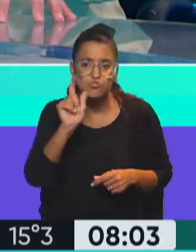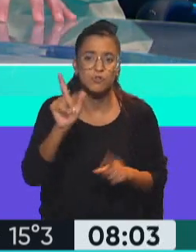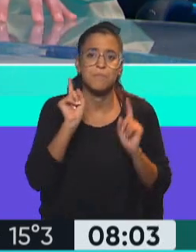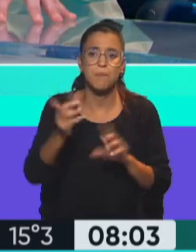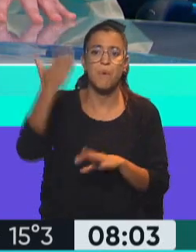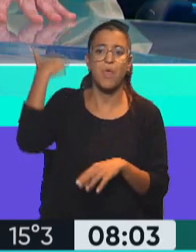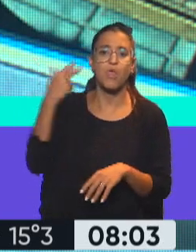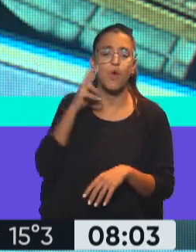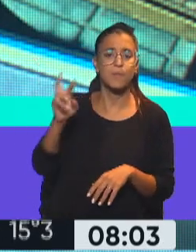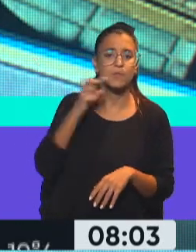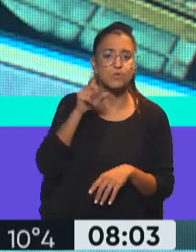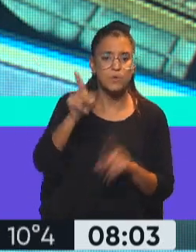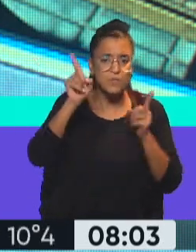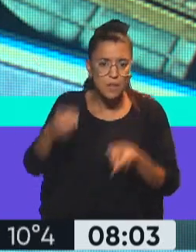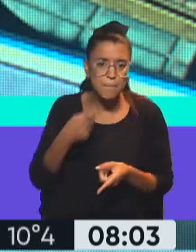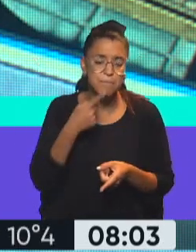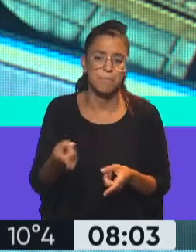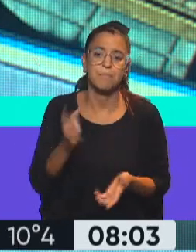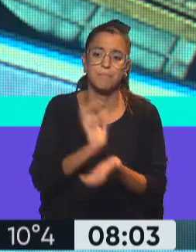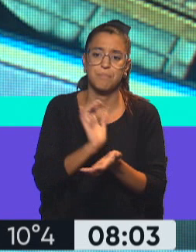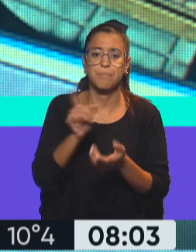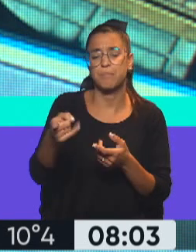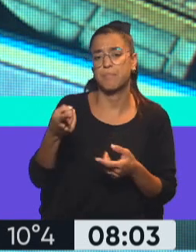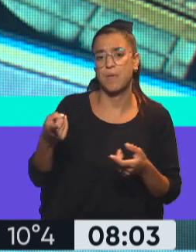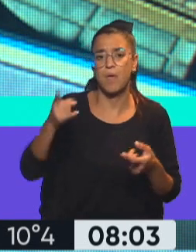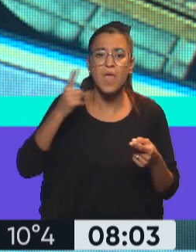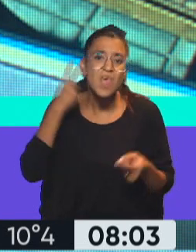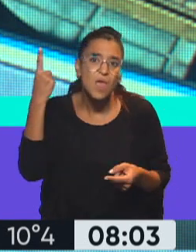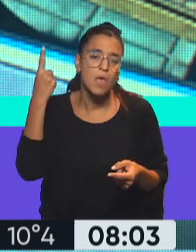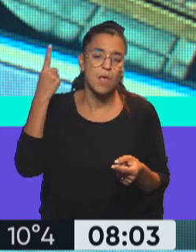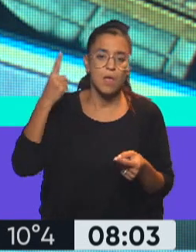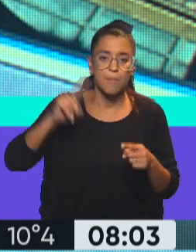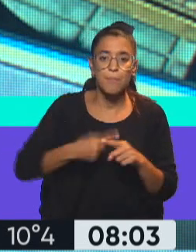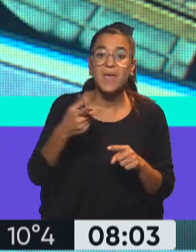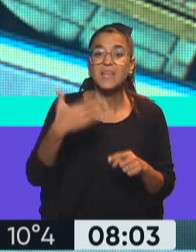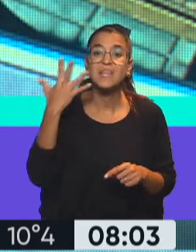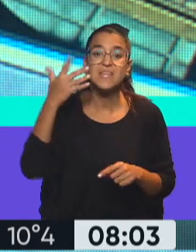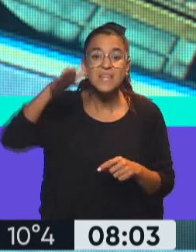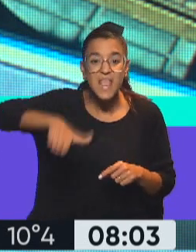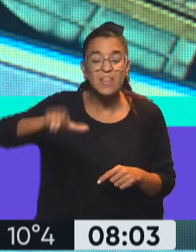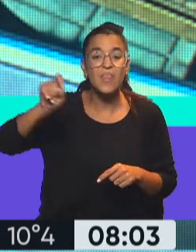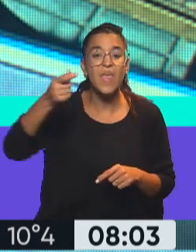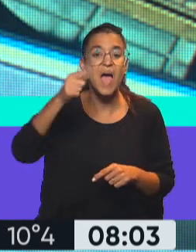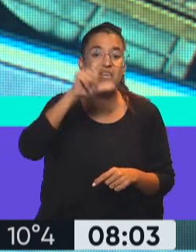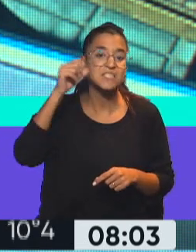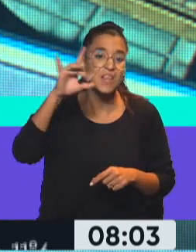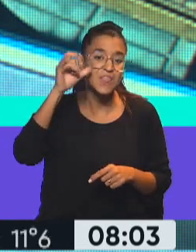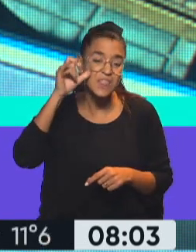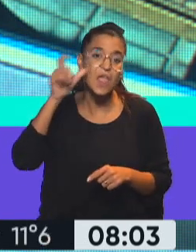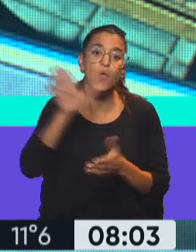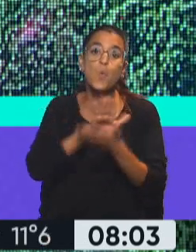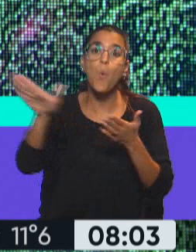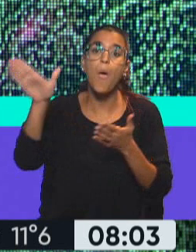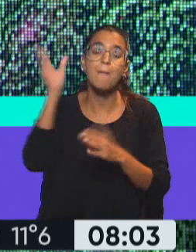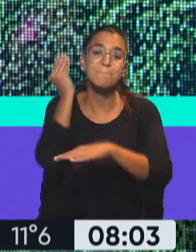registró desde 2019. Ale, y una demostración también de principios, ¿no? Políticos, ideológicos, porque la nieta de Salvador Allende será la nueva ministra de